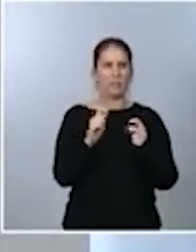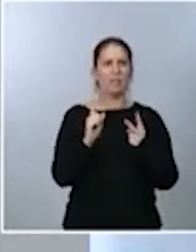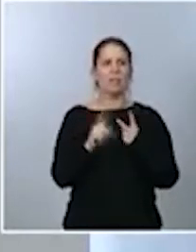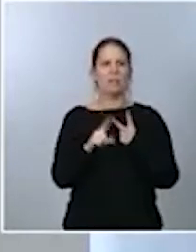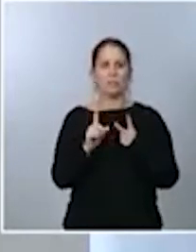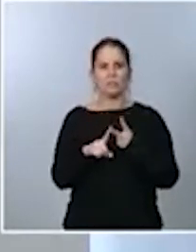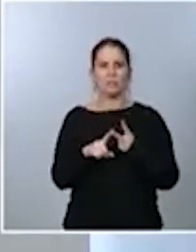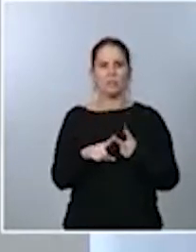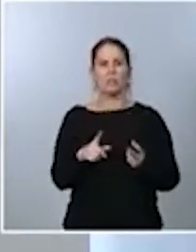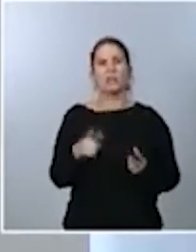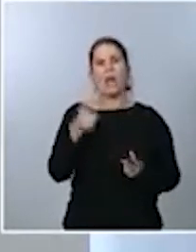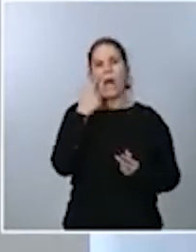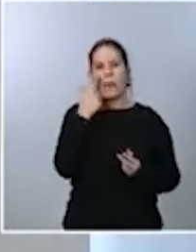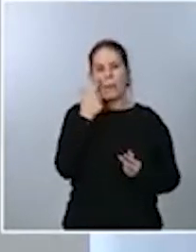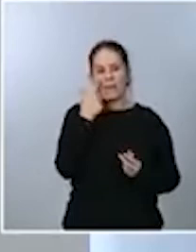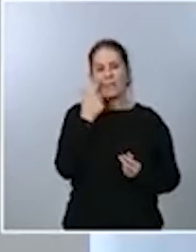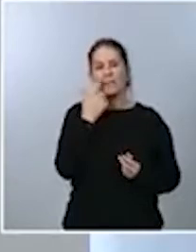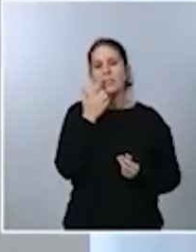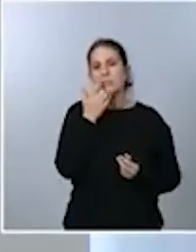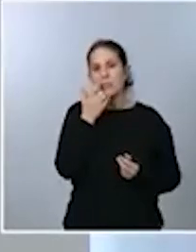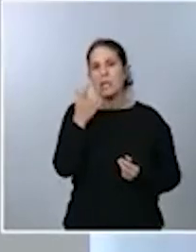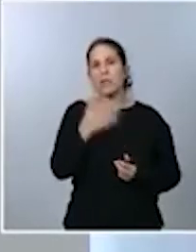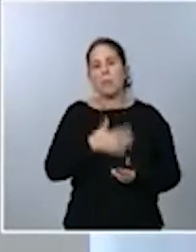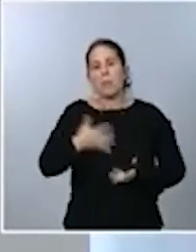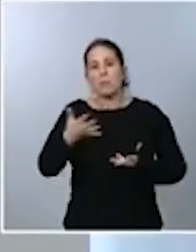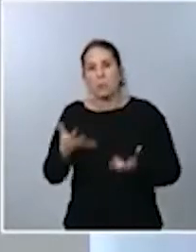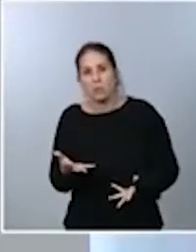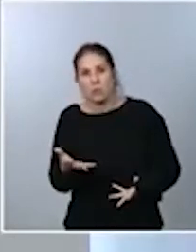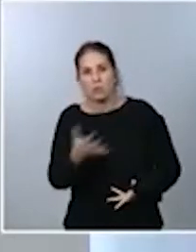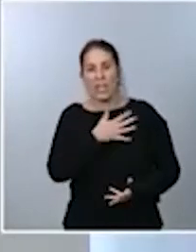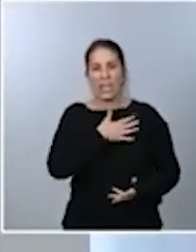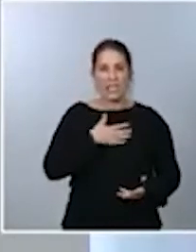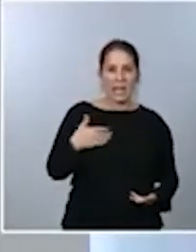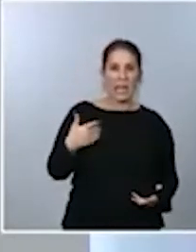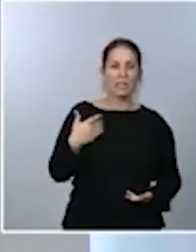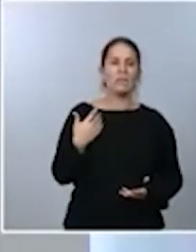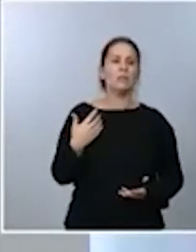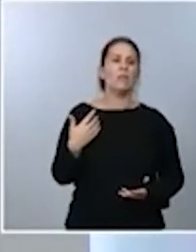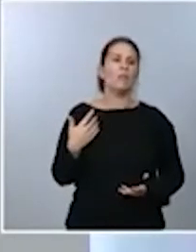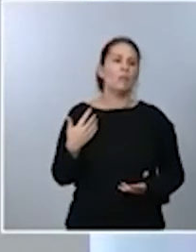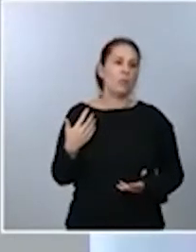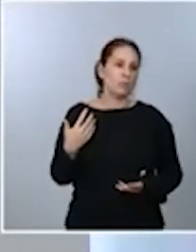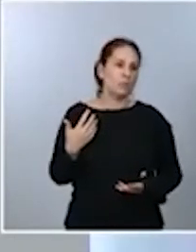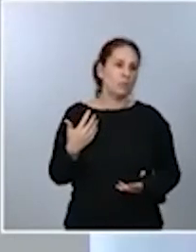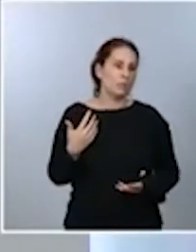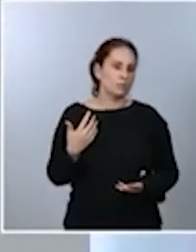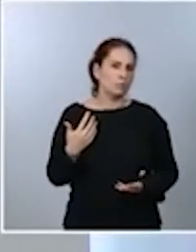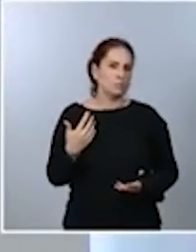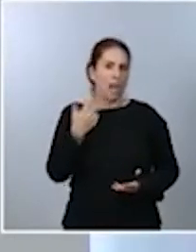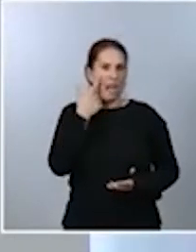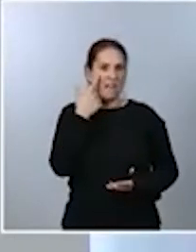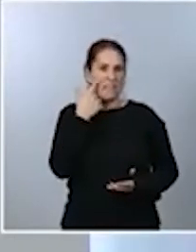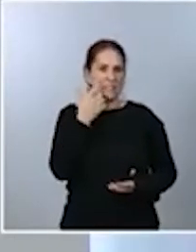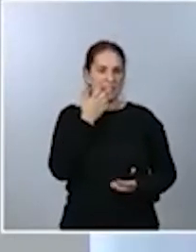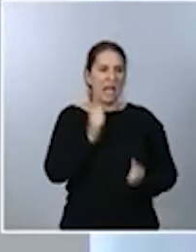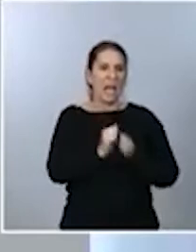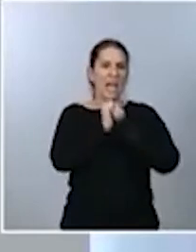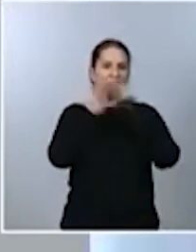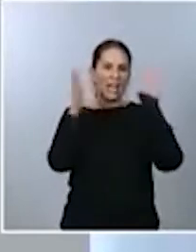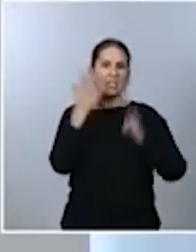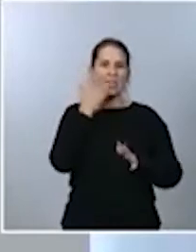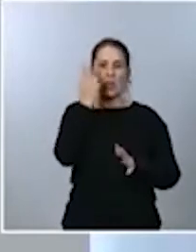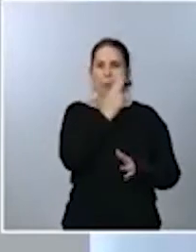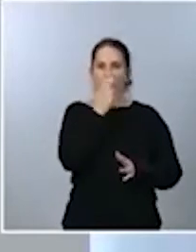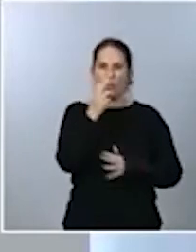bueno, aquellos que están dispuestos a contemplar esta medida fuera bueno que también aclarasen si comprometerían su apoyo en